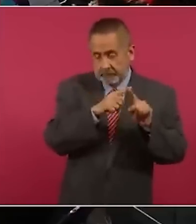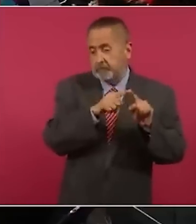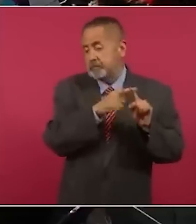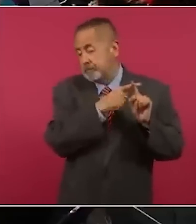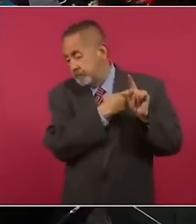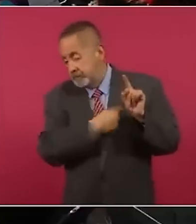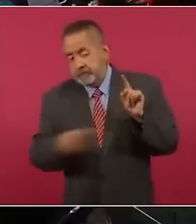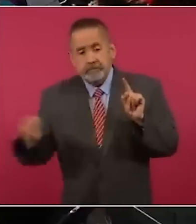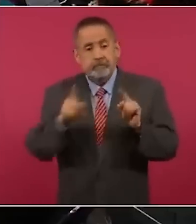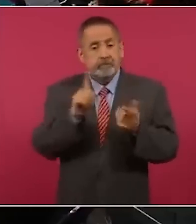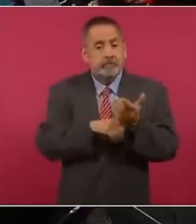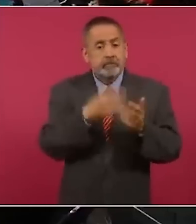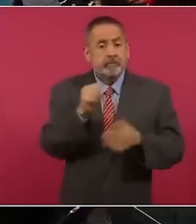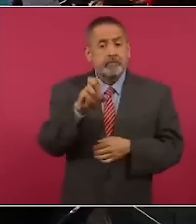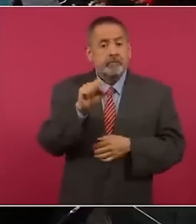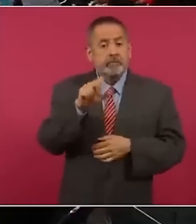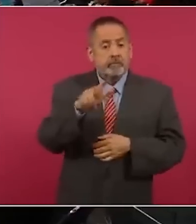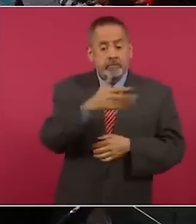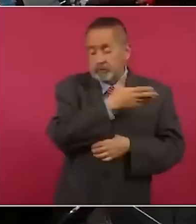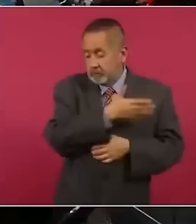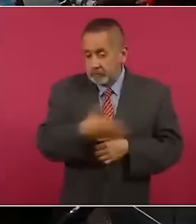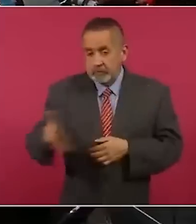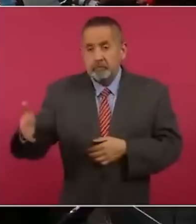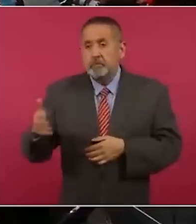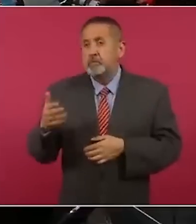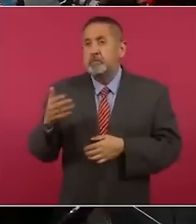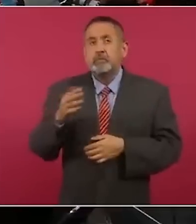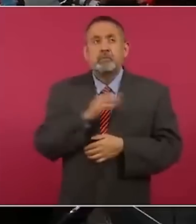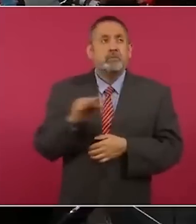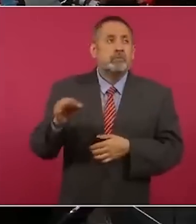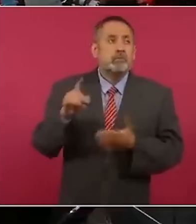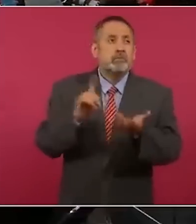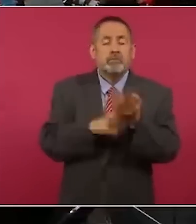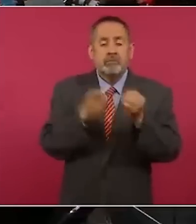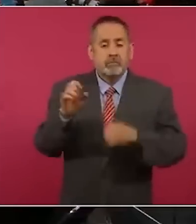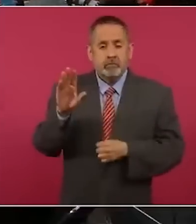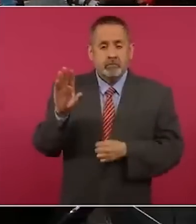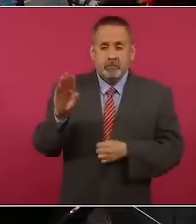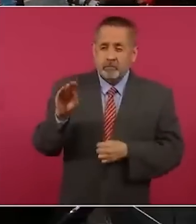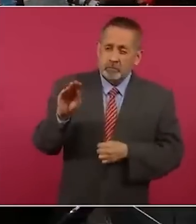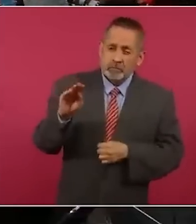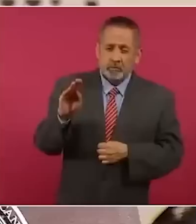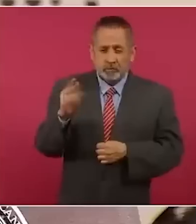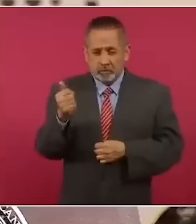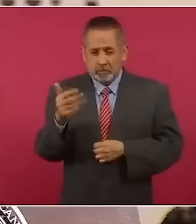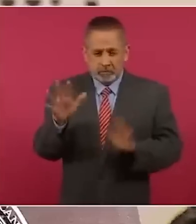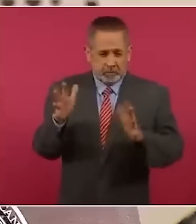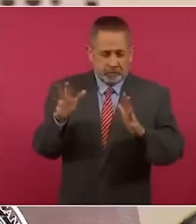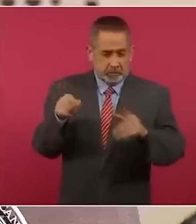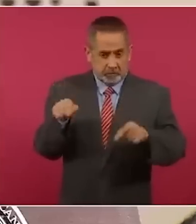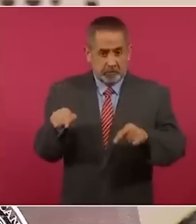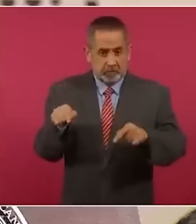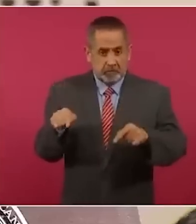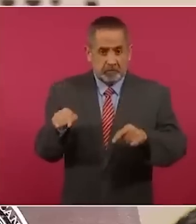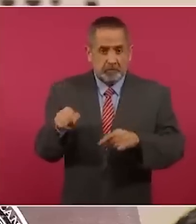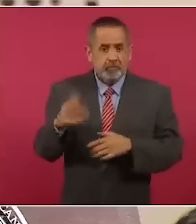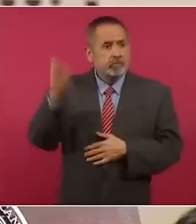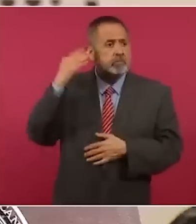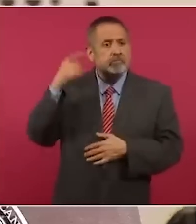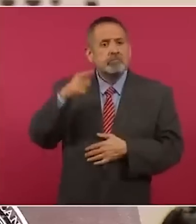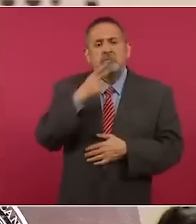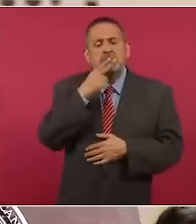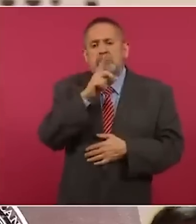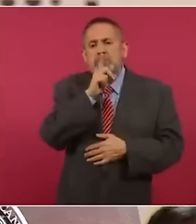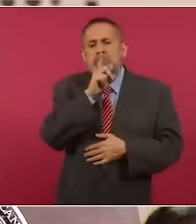que se aprobó, hasta pasados los mediados de los noventas, por ahí de 1996, nunca fue tema